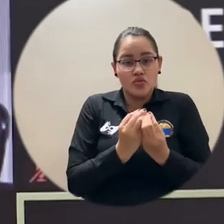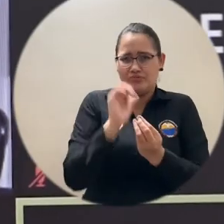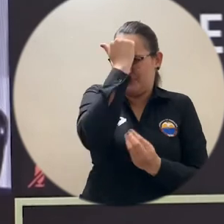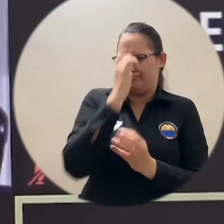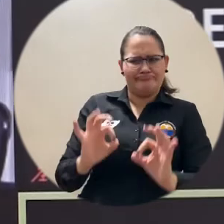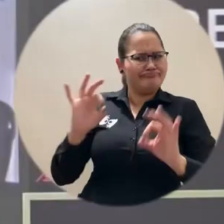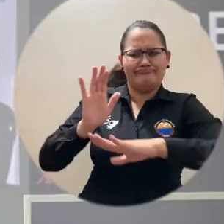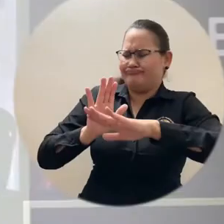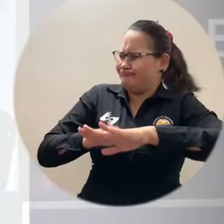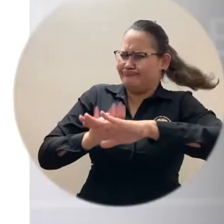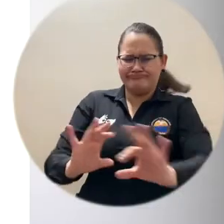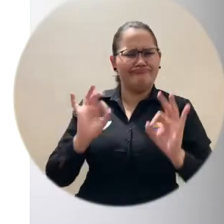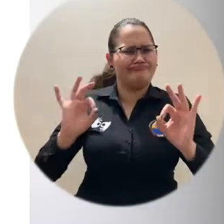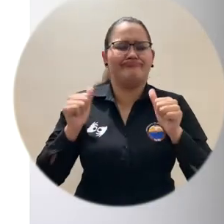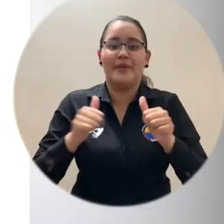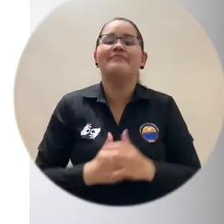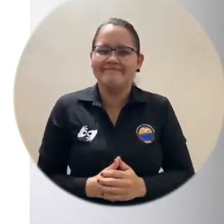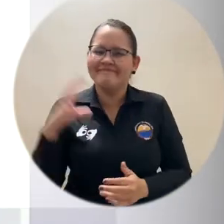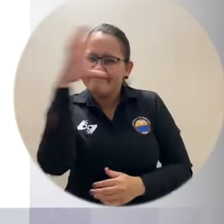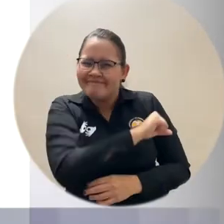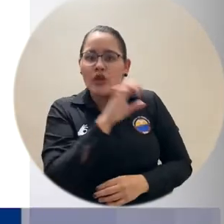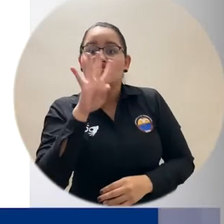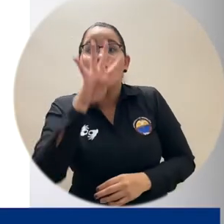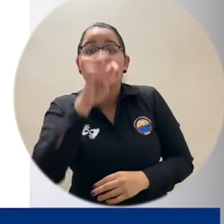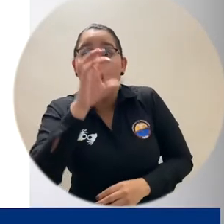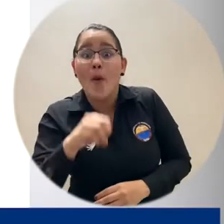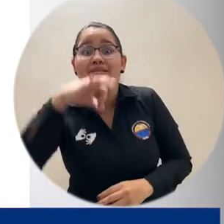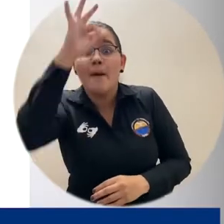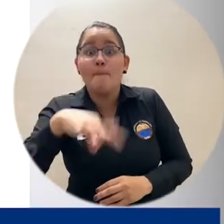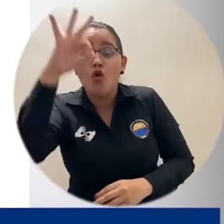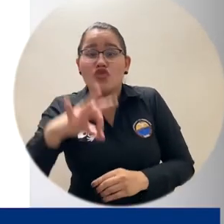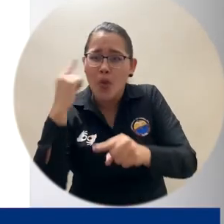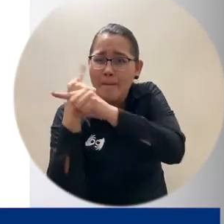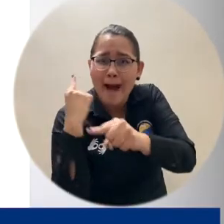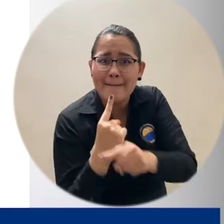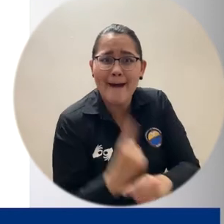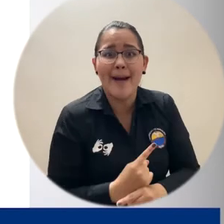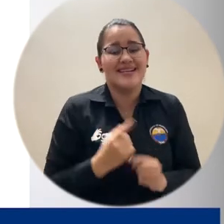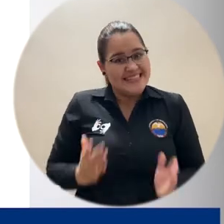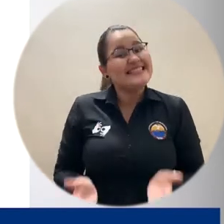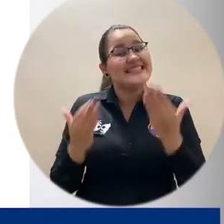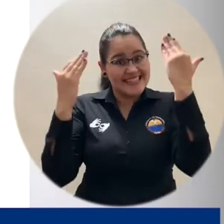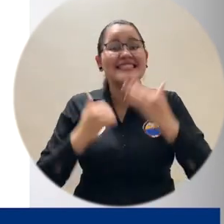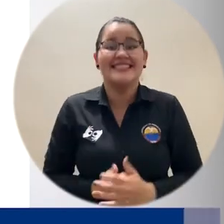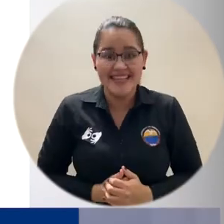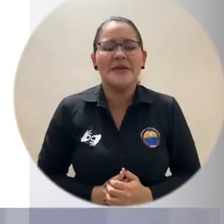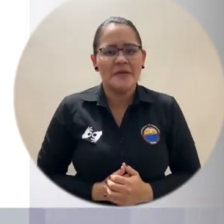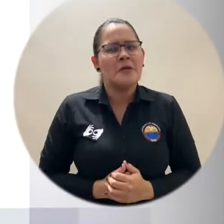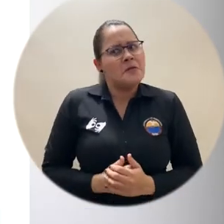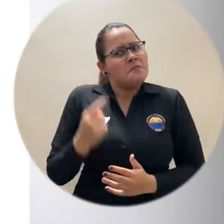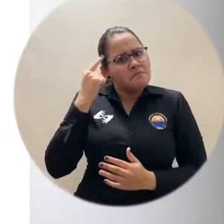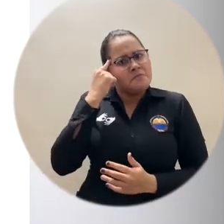evaluación. Se muestra que tuvo un 90% de alcance de sus propuestas iniciales,